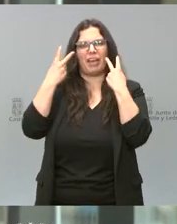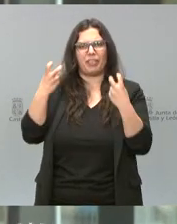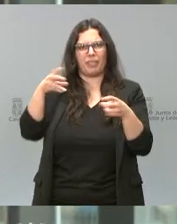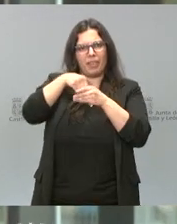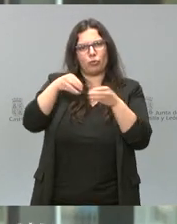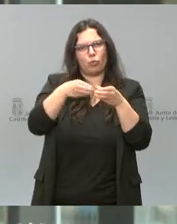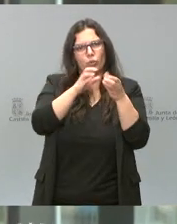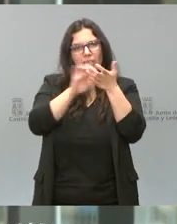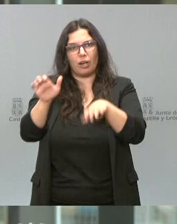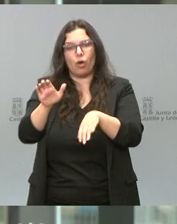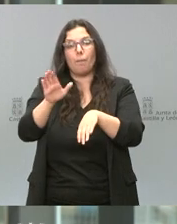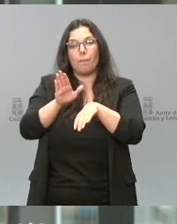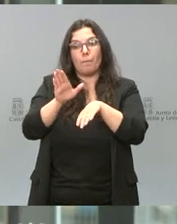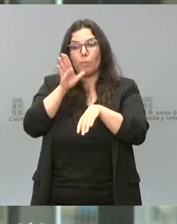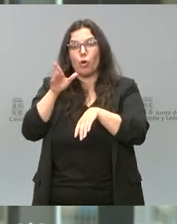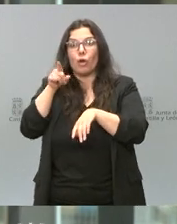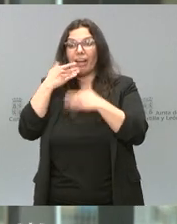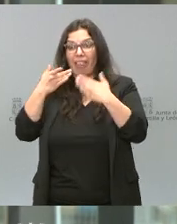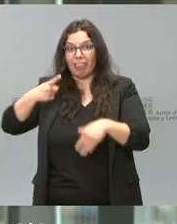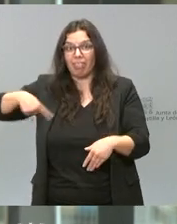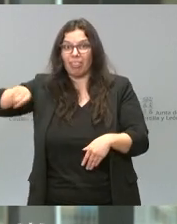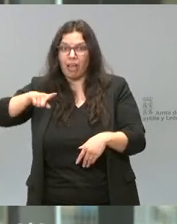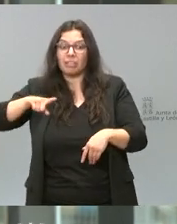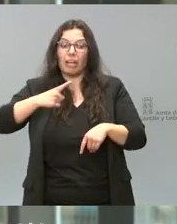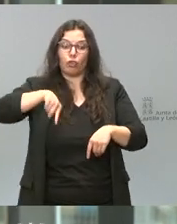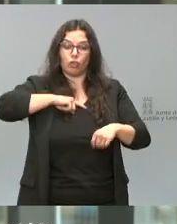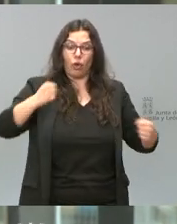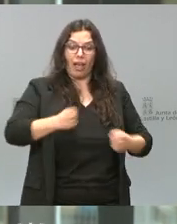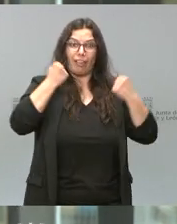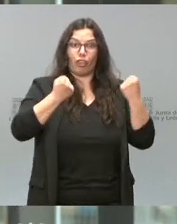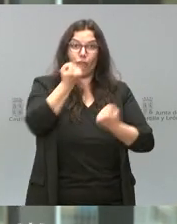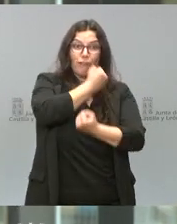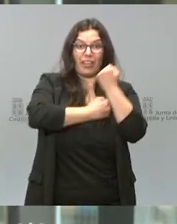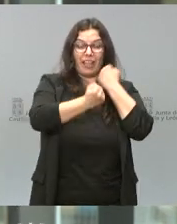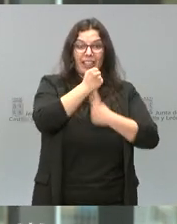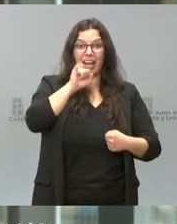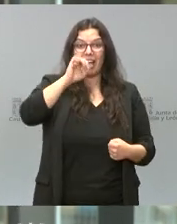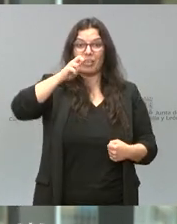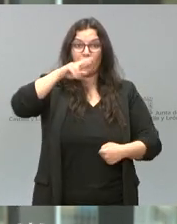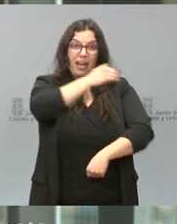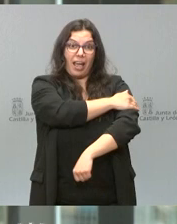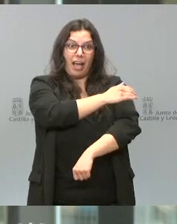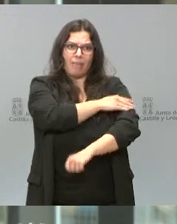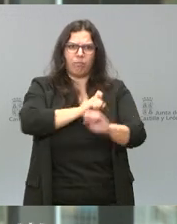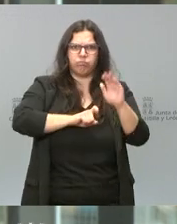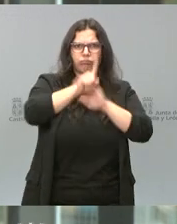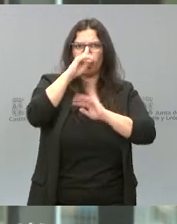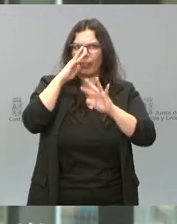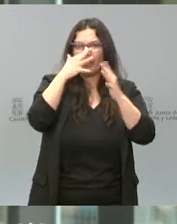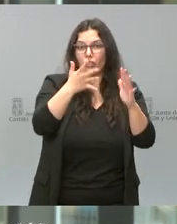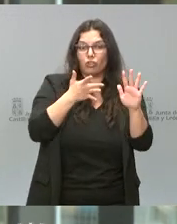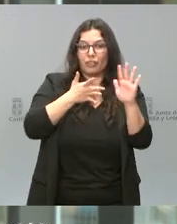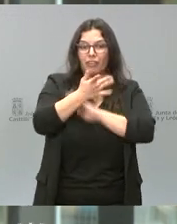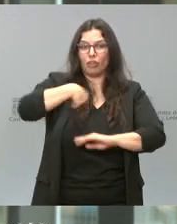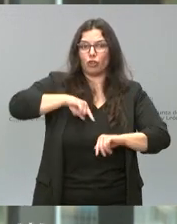permitido que la acción financiadora de Iberaval haya crecido de una manera muy relevante en la última década, situándonos en la